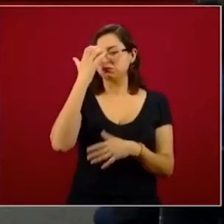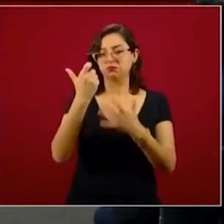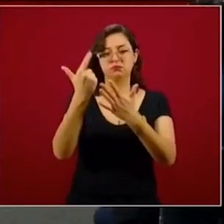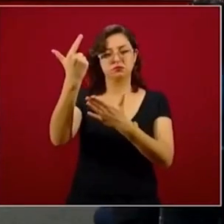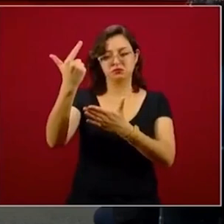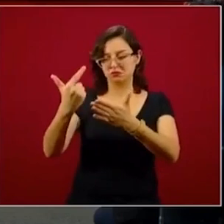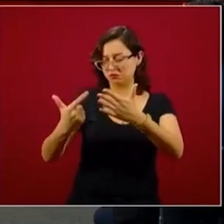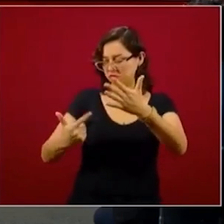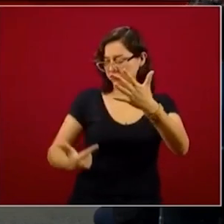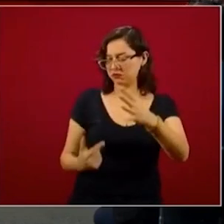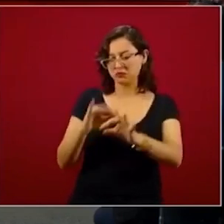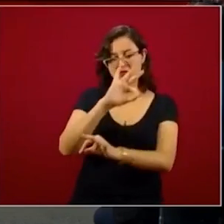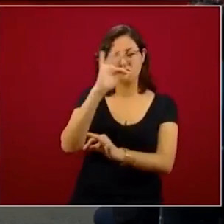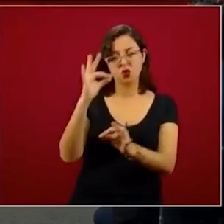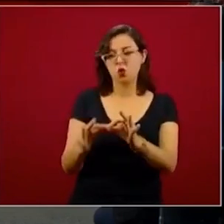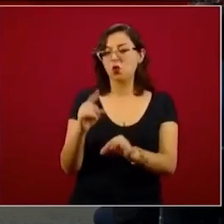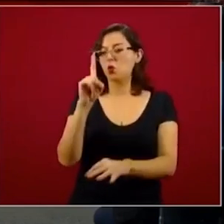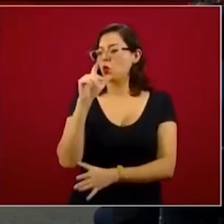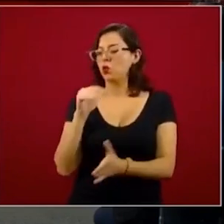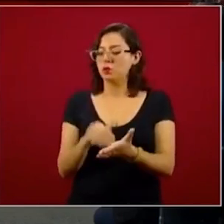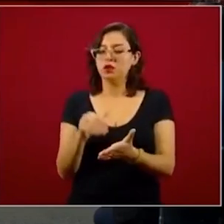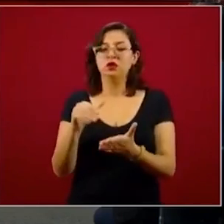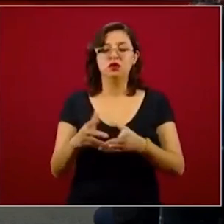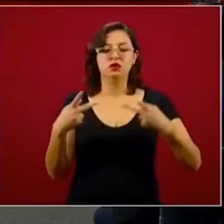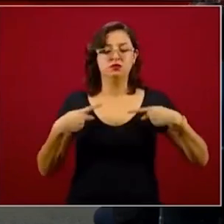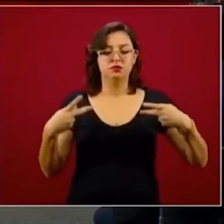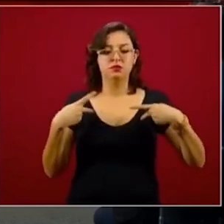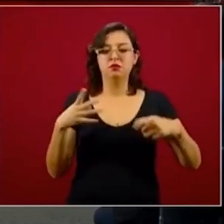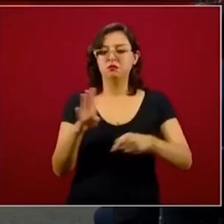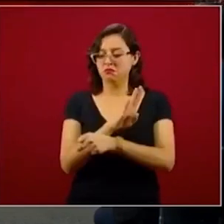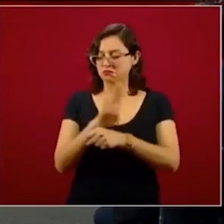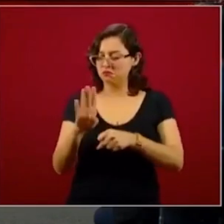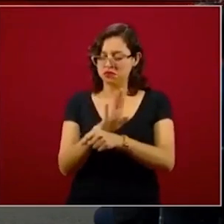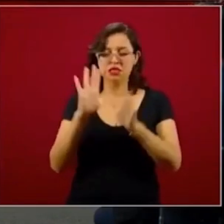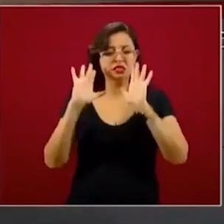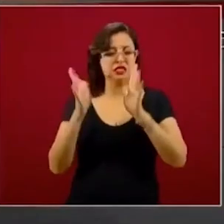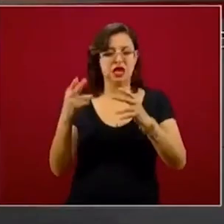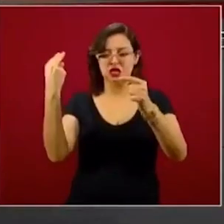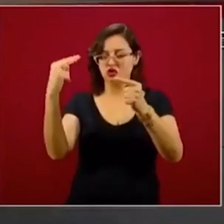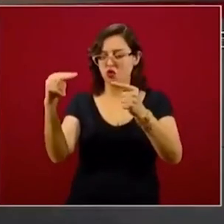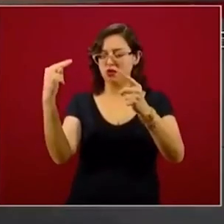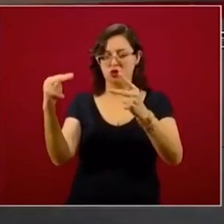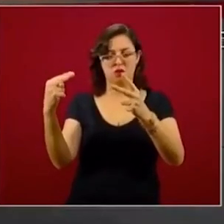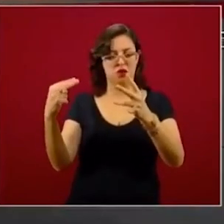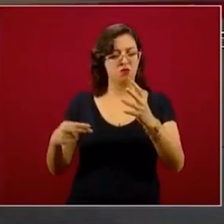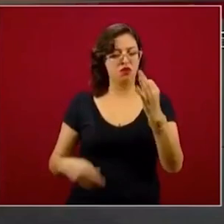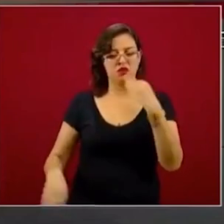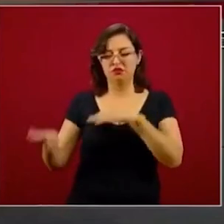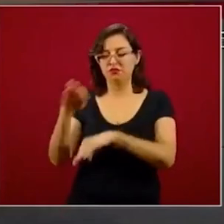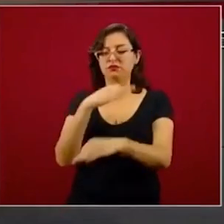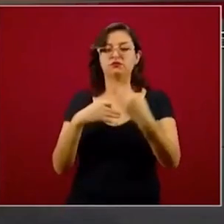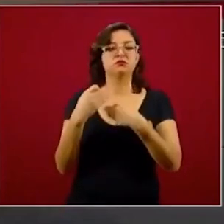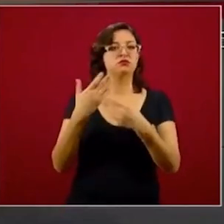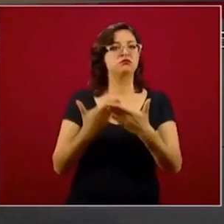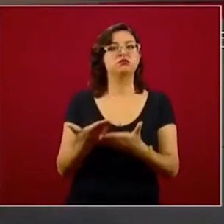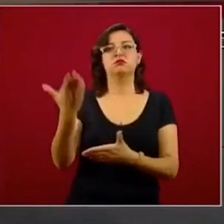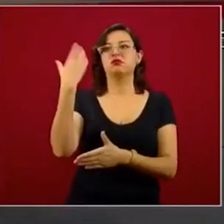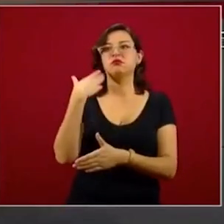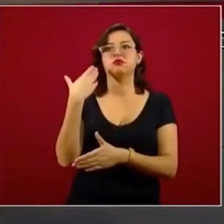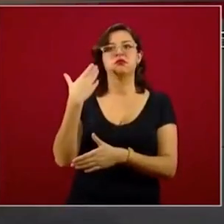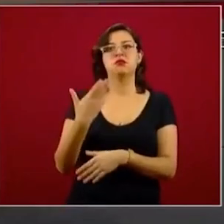millón de beneficiarios, aquí lo anunciamos hace unos